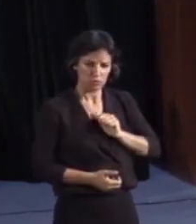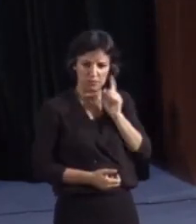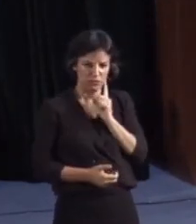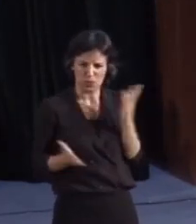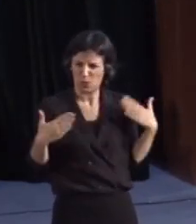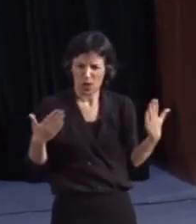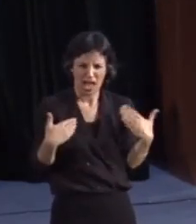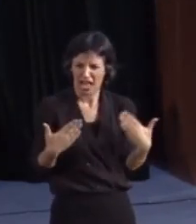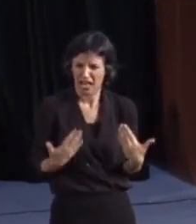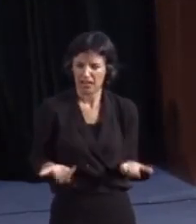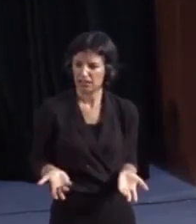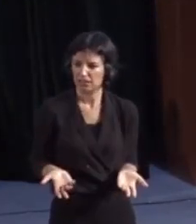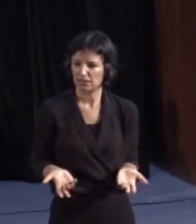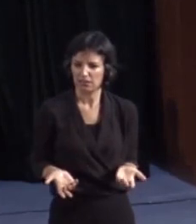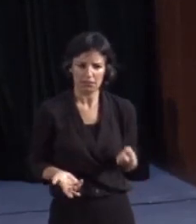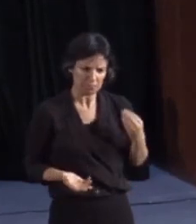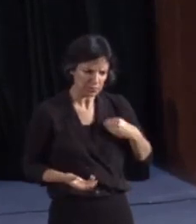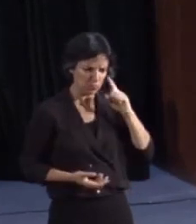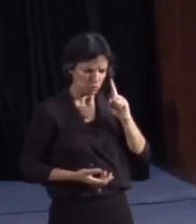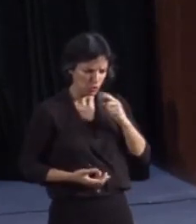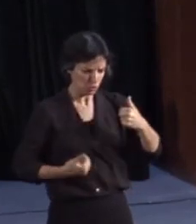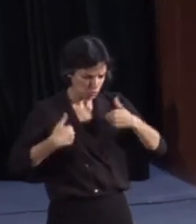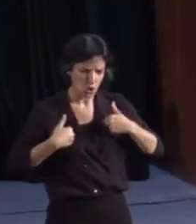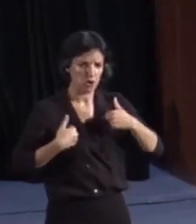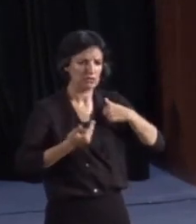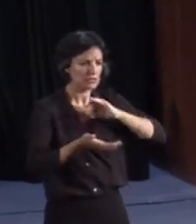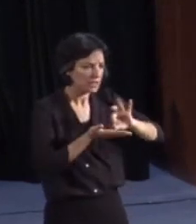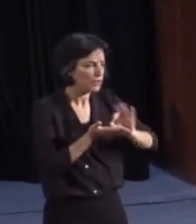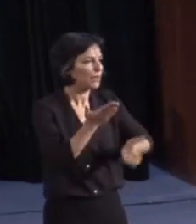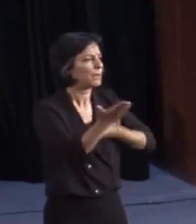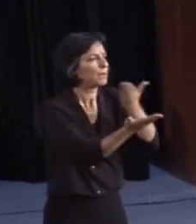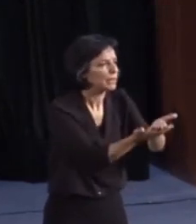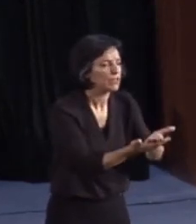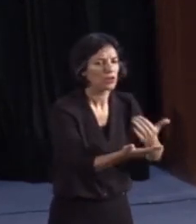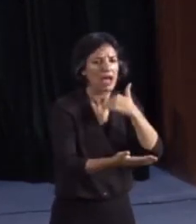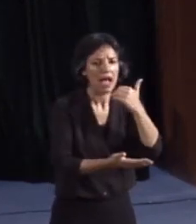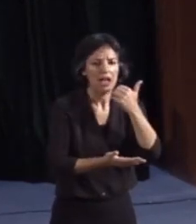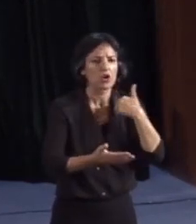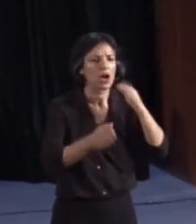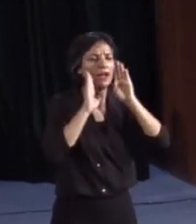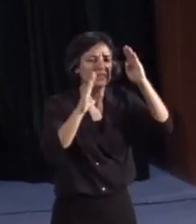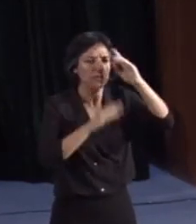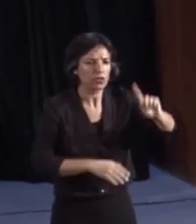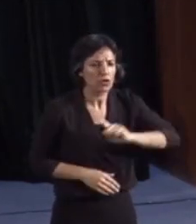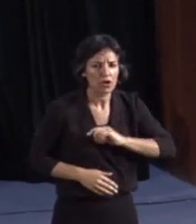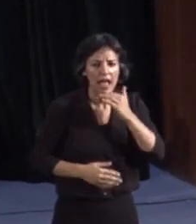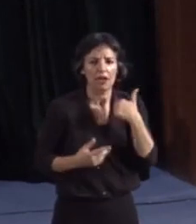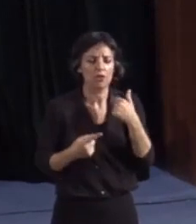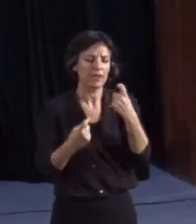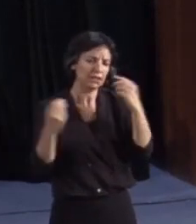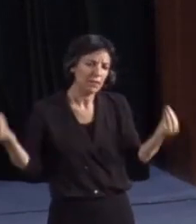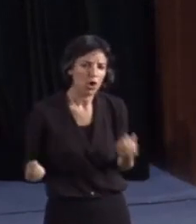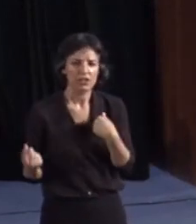poder ellos mismos recabar los servicios, solicitar algún tipo de atención, mejora o necesidad.